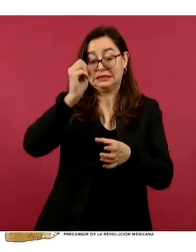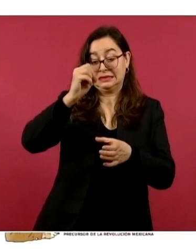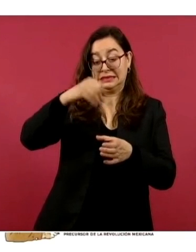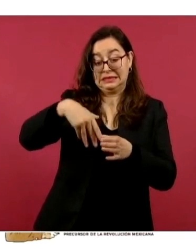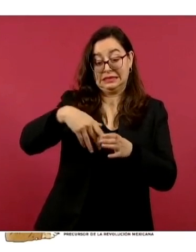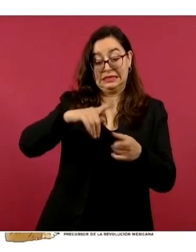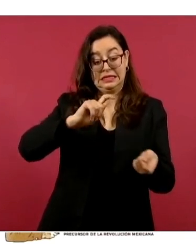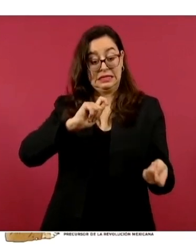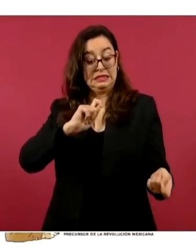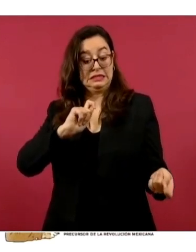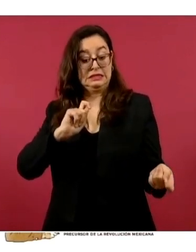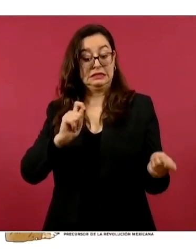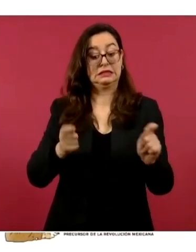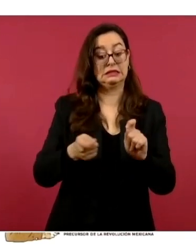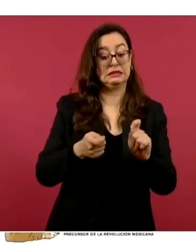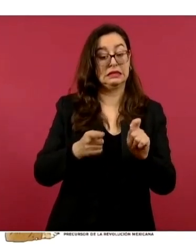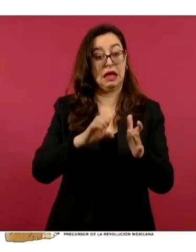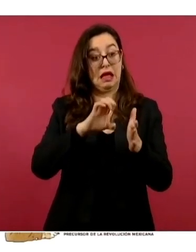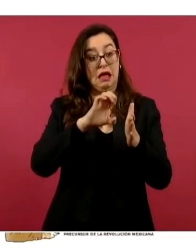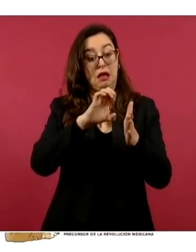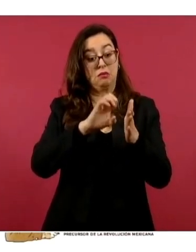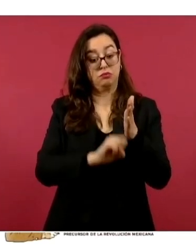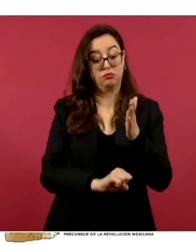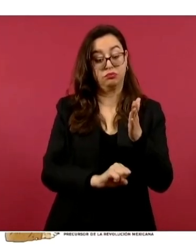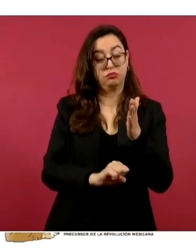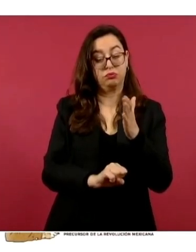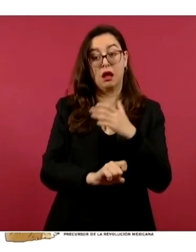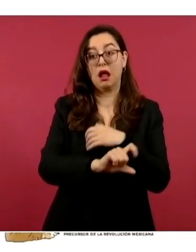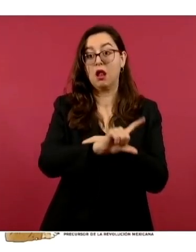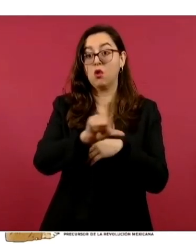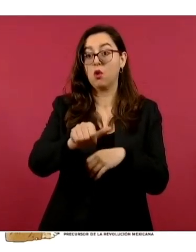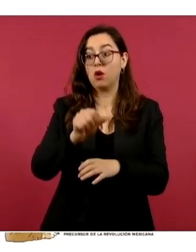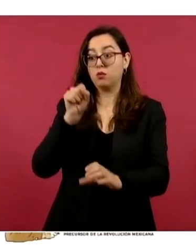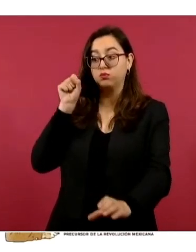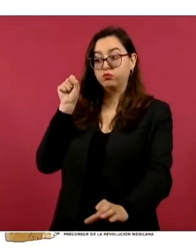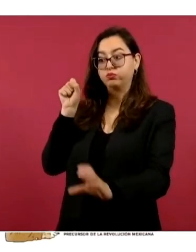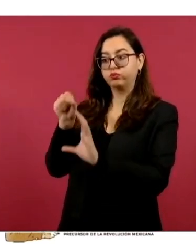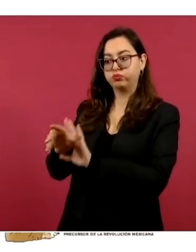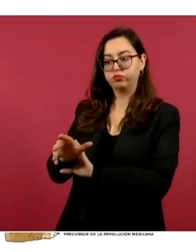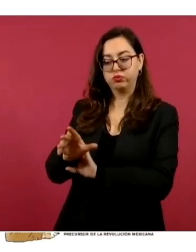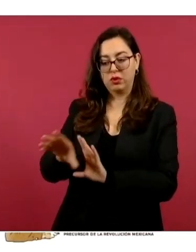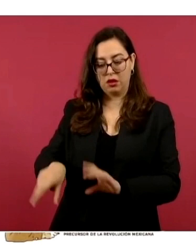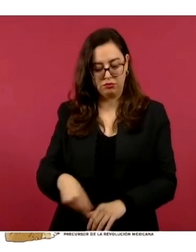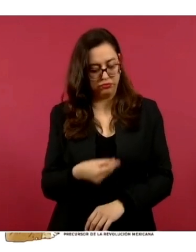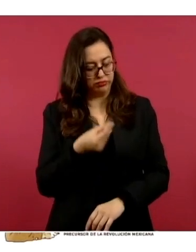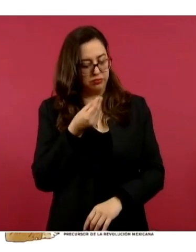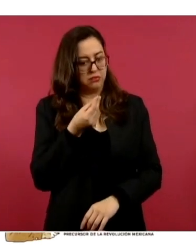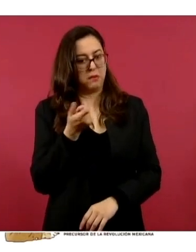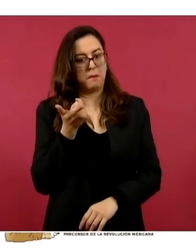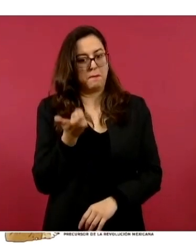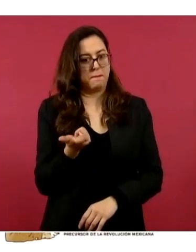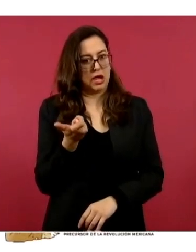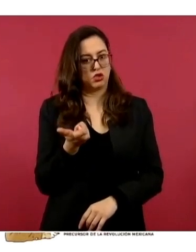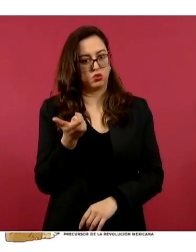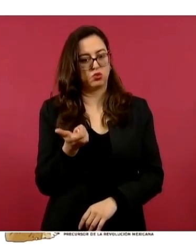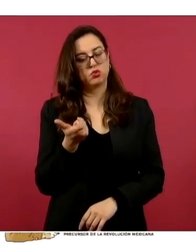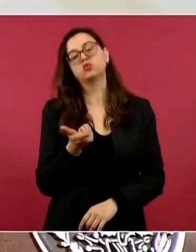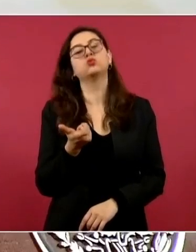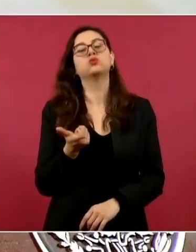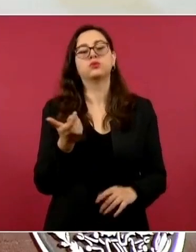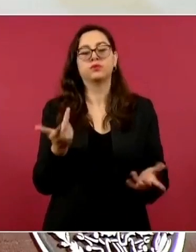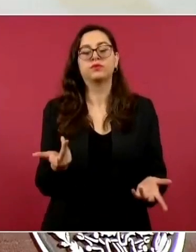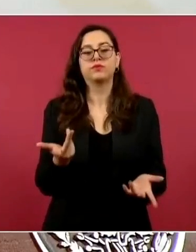Acá no hay comisión y ya llega cambiado el dinero a pesos. Por eso la mejor opción fue Ulink, que por